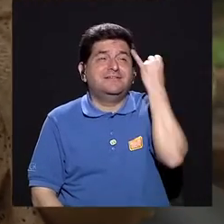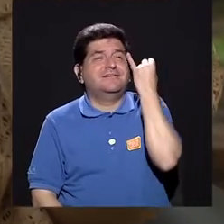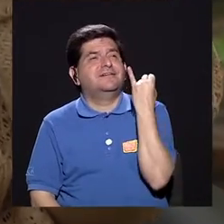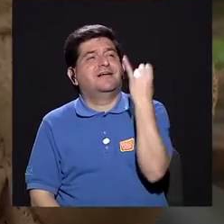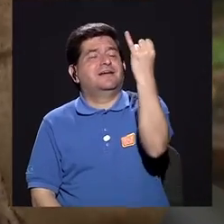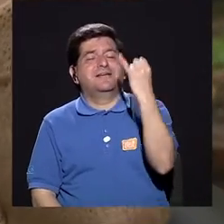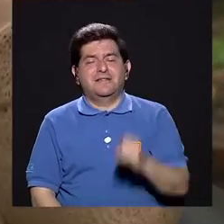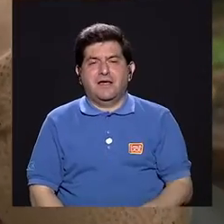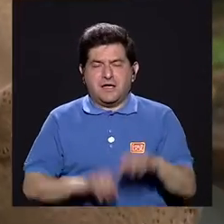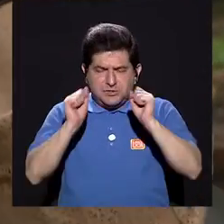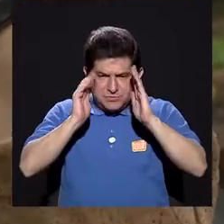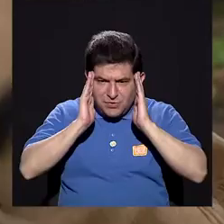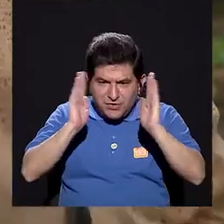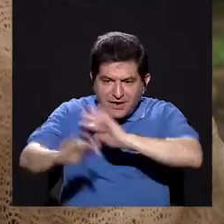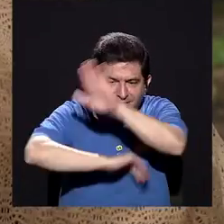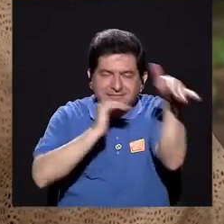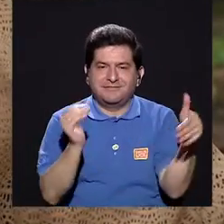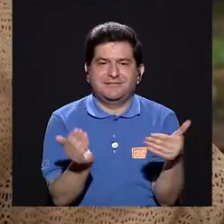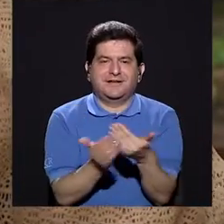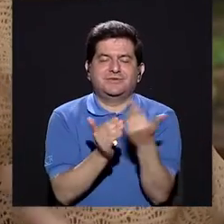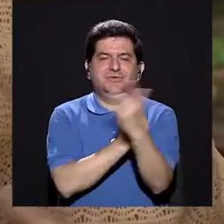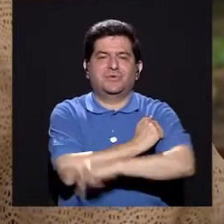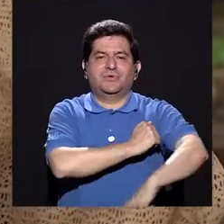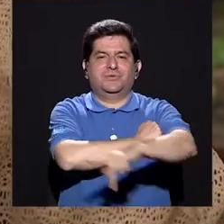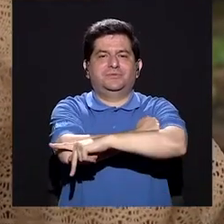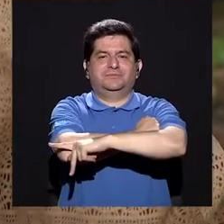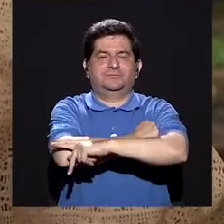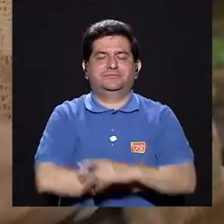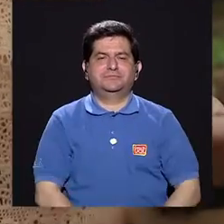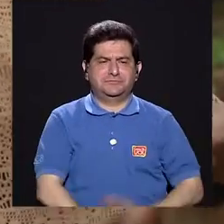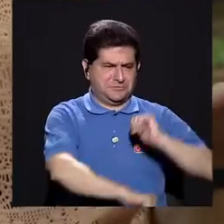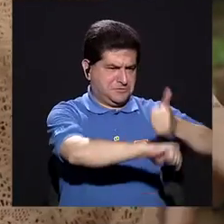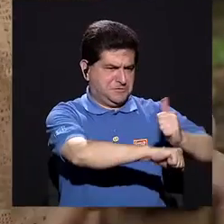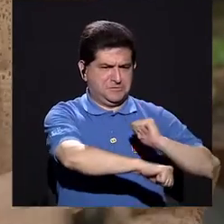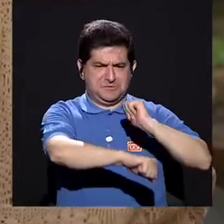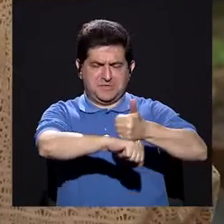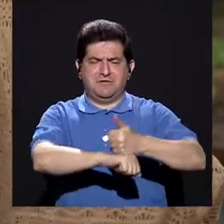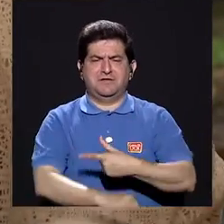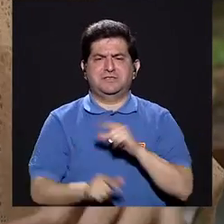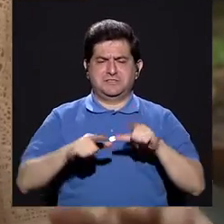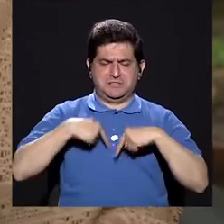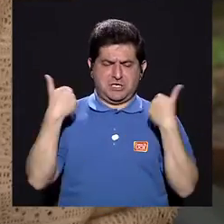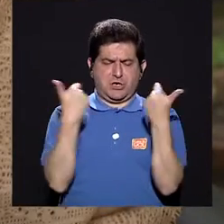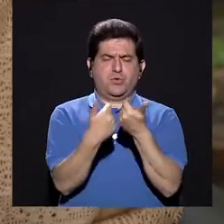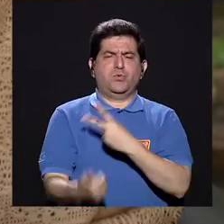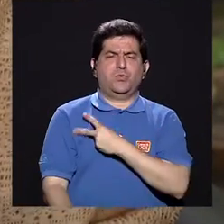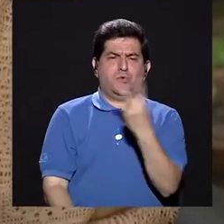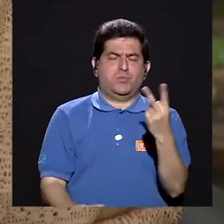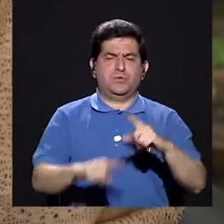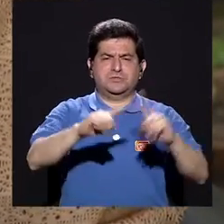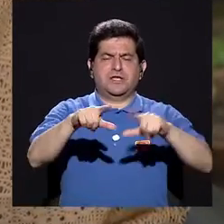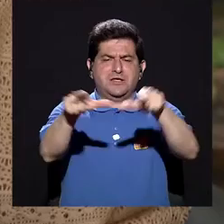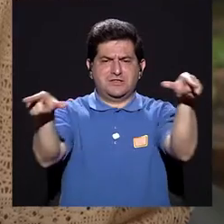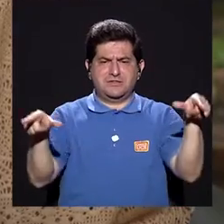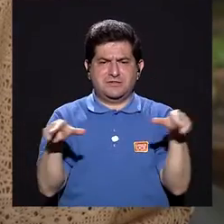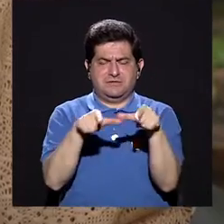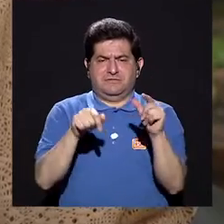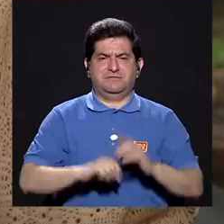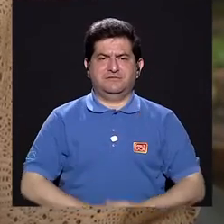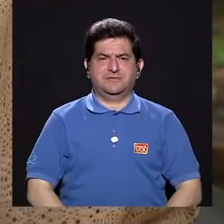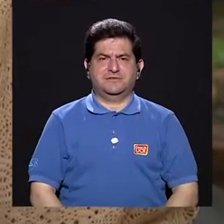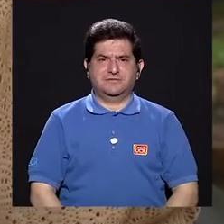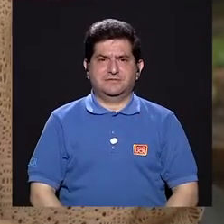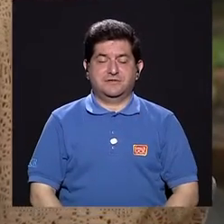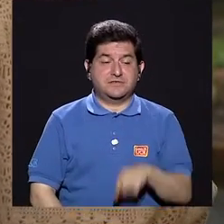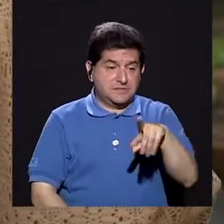cubrir todo el país, formar grupos de voluntarios en las zonas y que